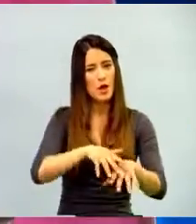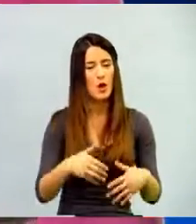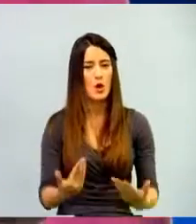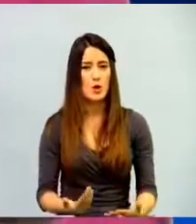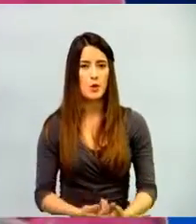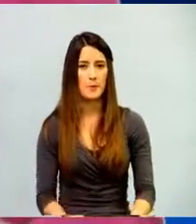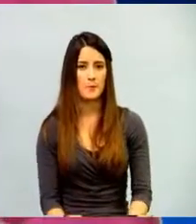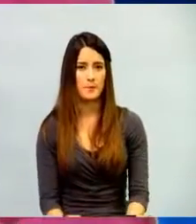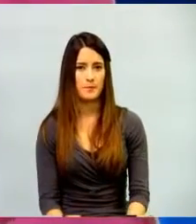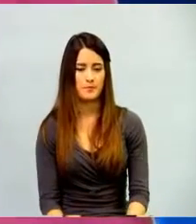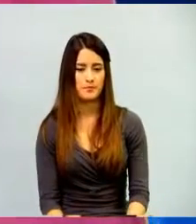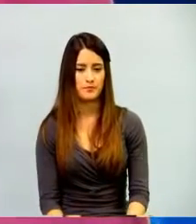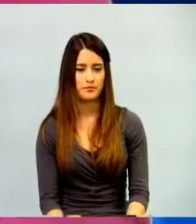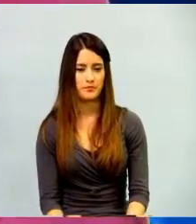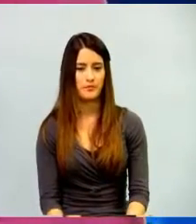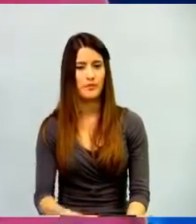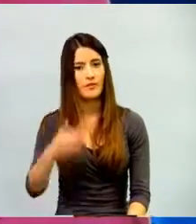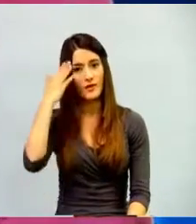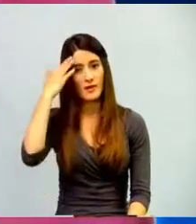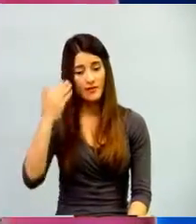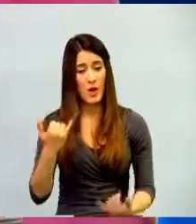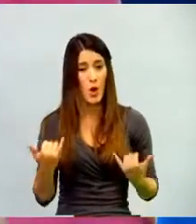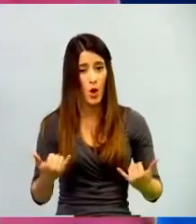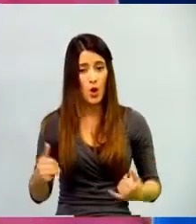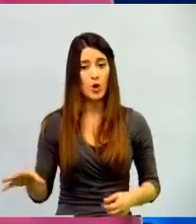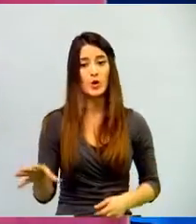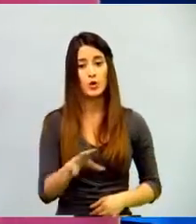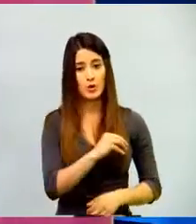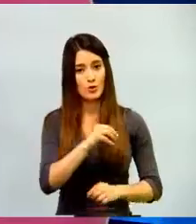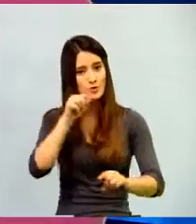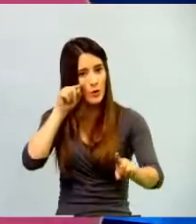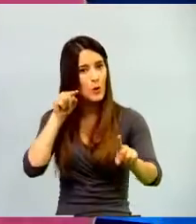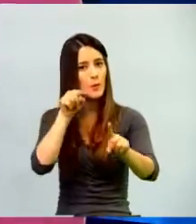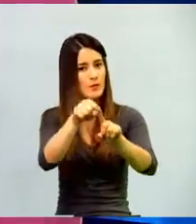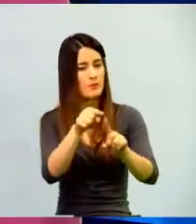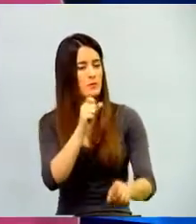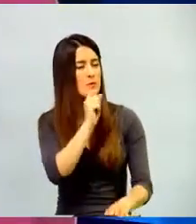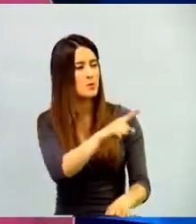nuestro objetivo, nuestro propósito y nuestra meta?